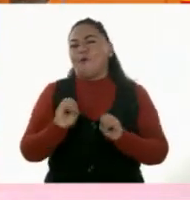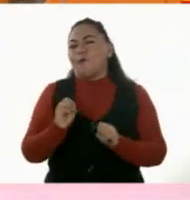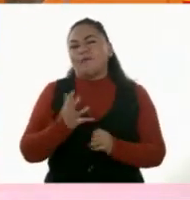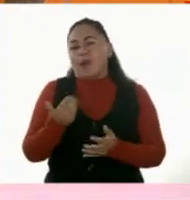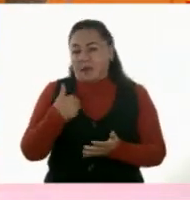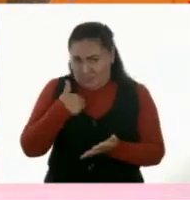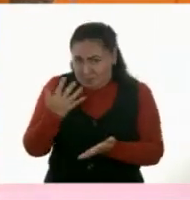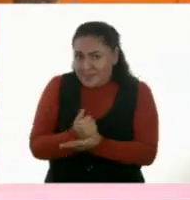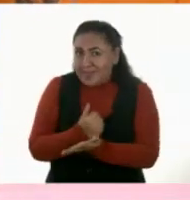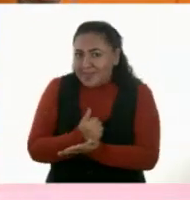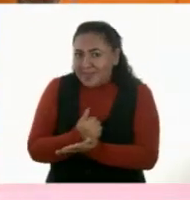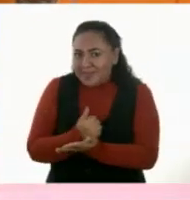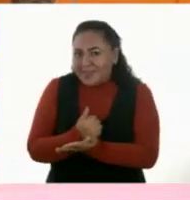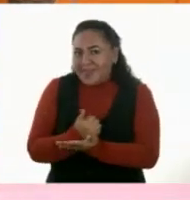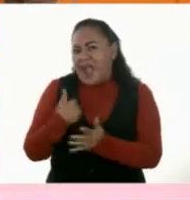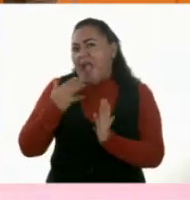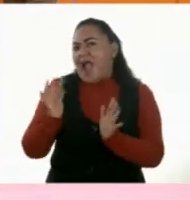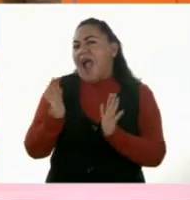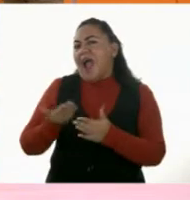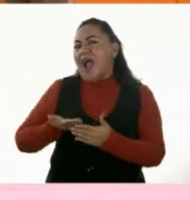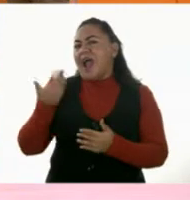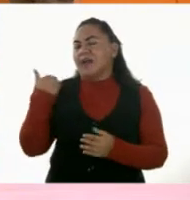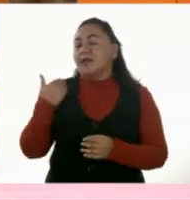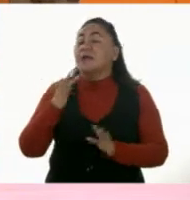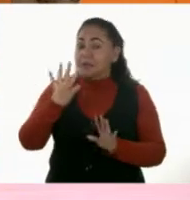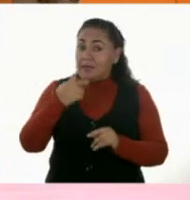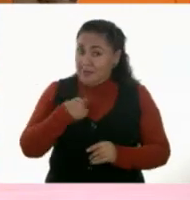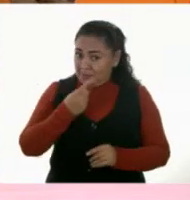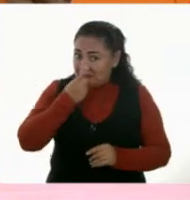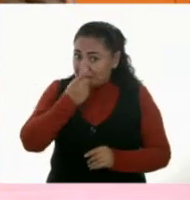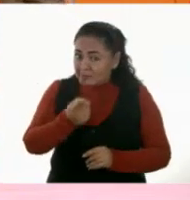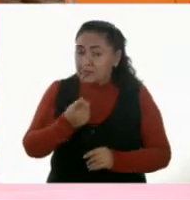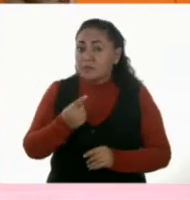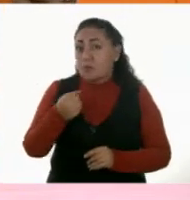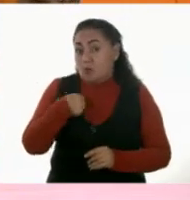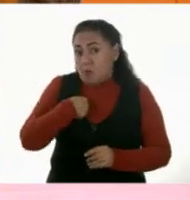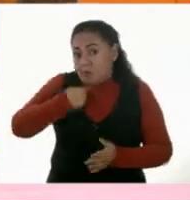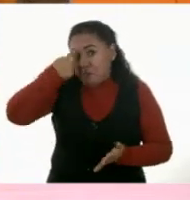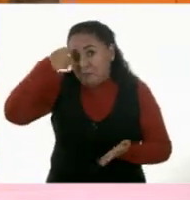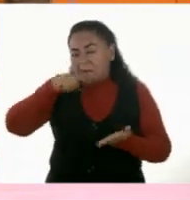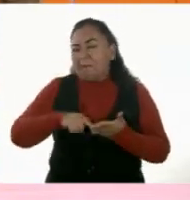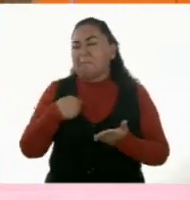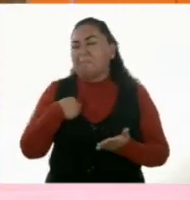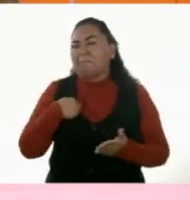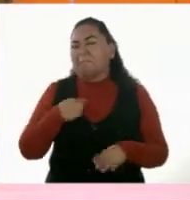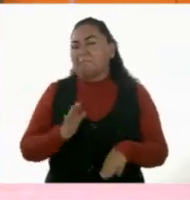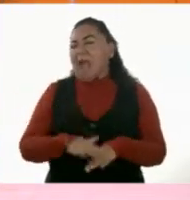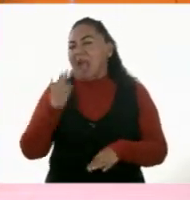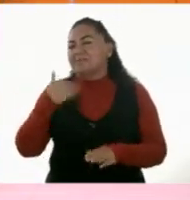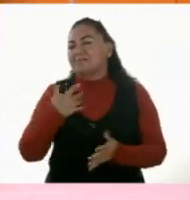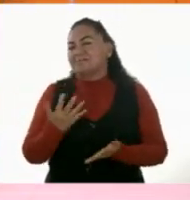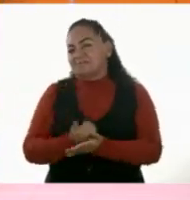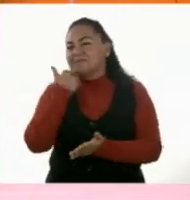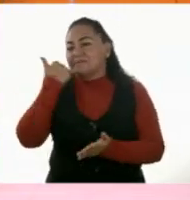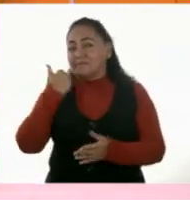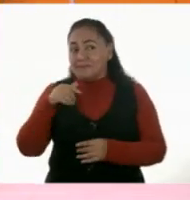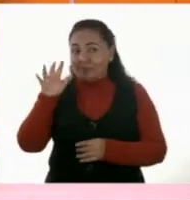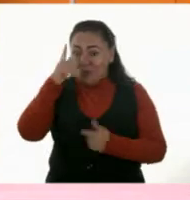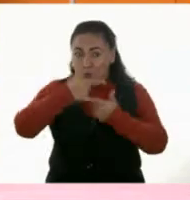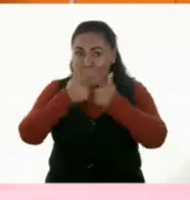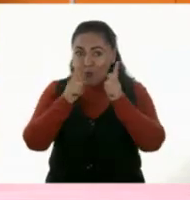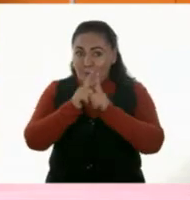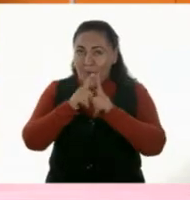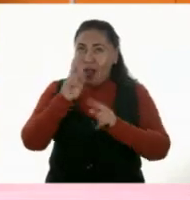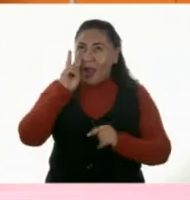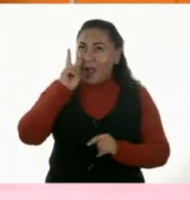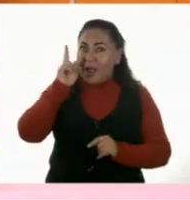gané? ¡Ja! Además, te digo algo. Yo creo que yo gané más. Porque en este grupo, que es